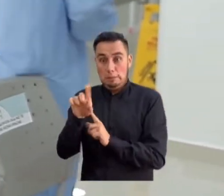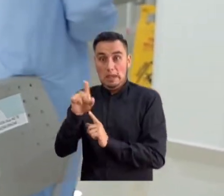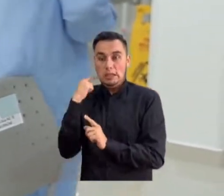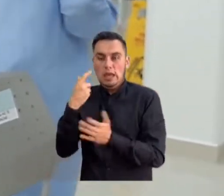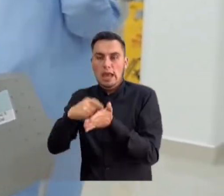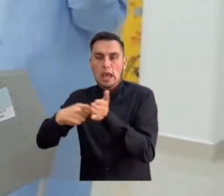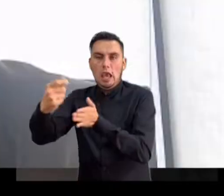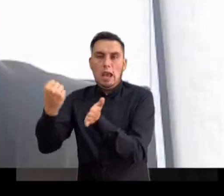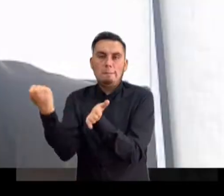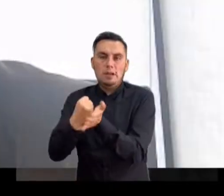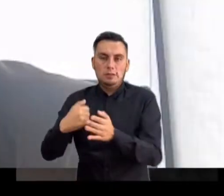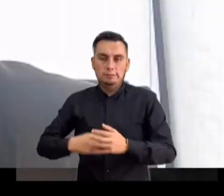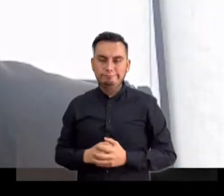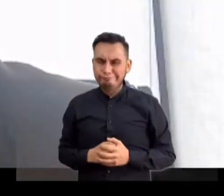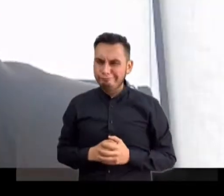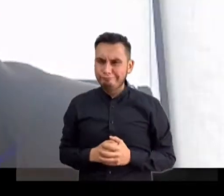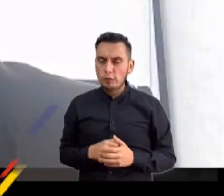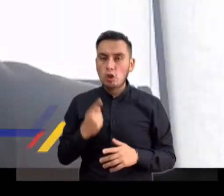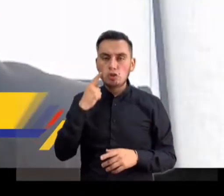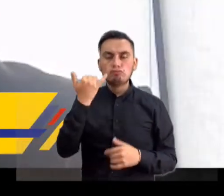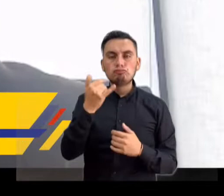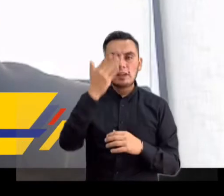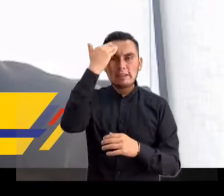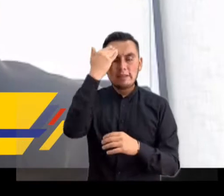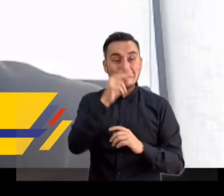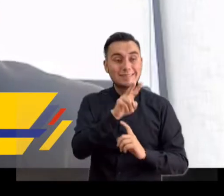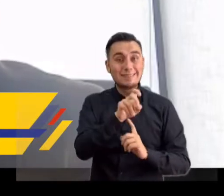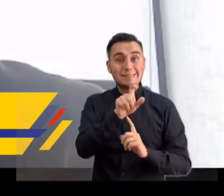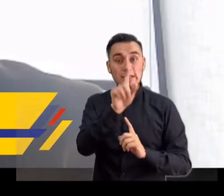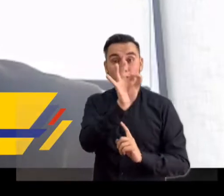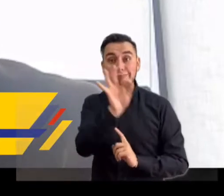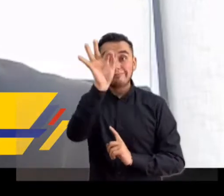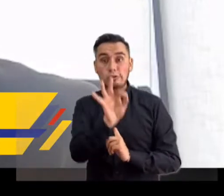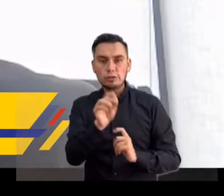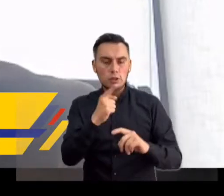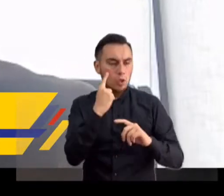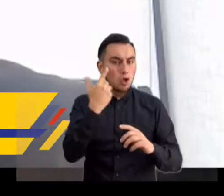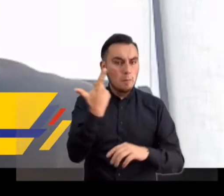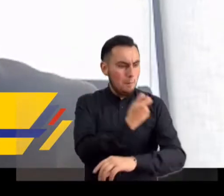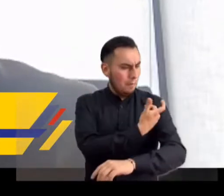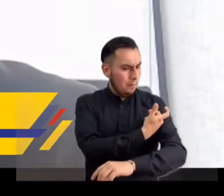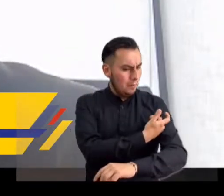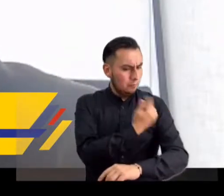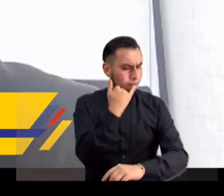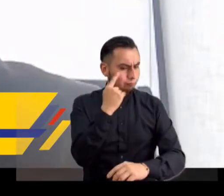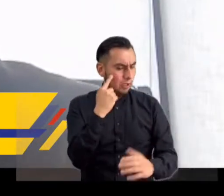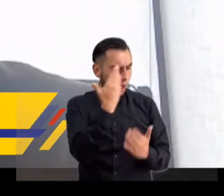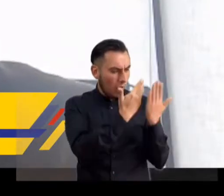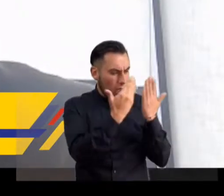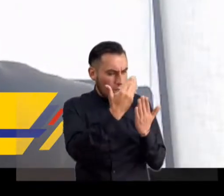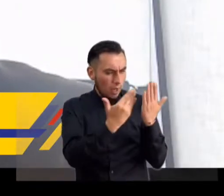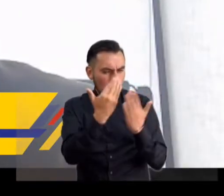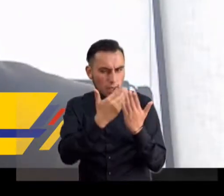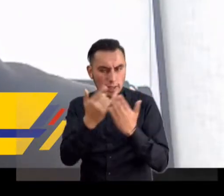son las EPS. La estadística que tenemos es que hemos validado el 76% de las vacunas puestas por los